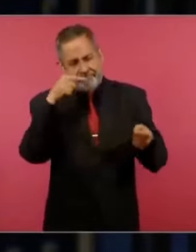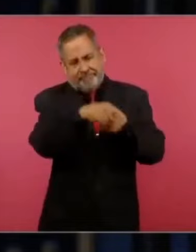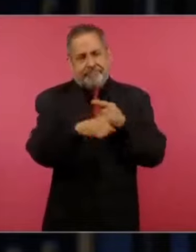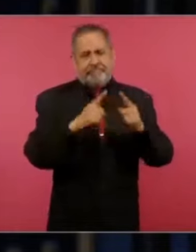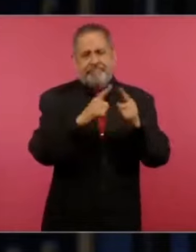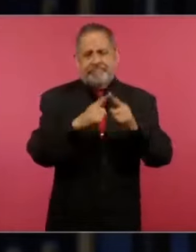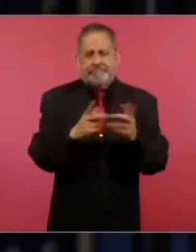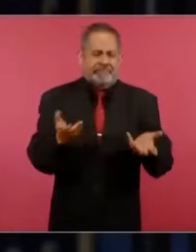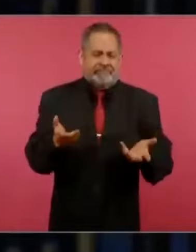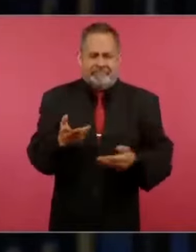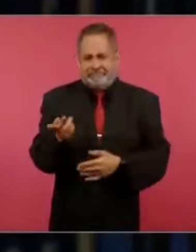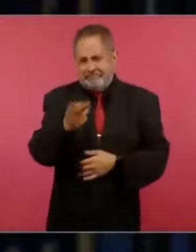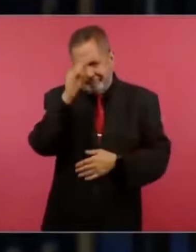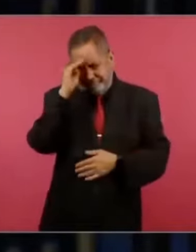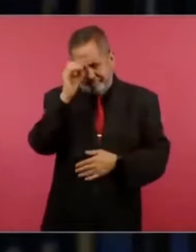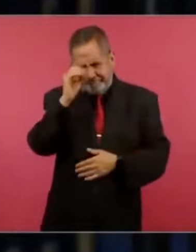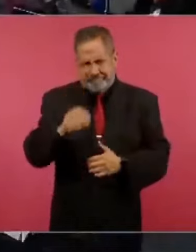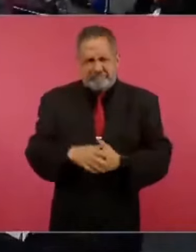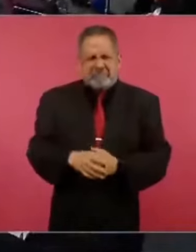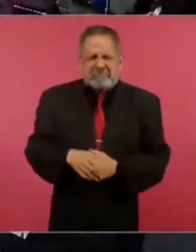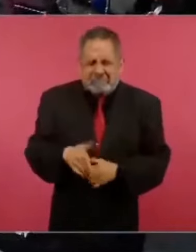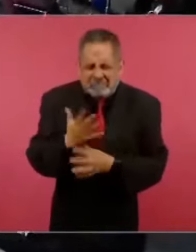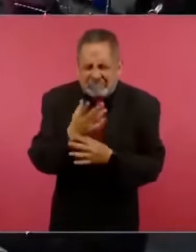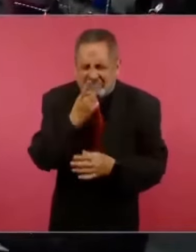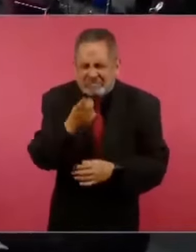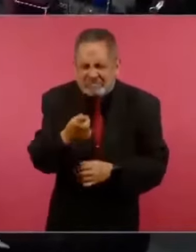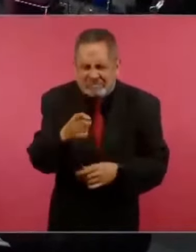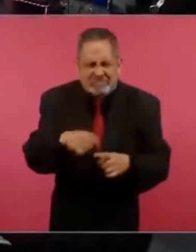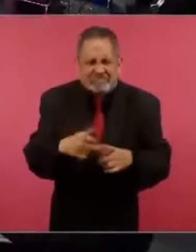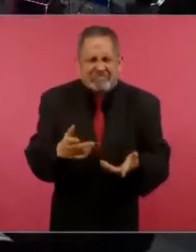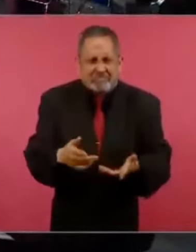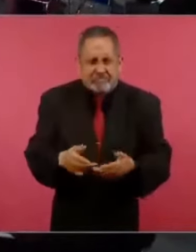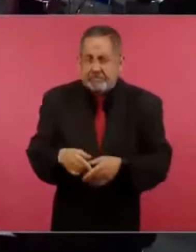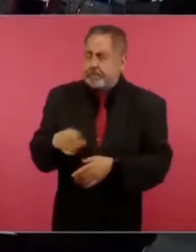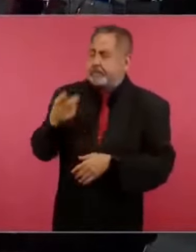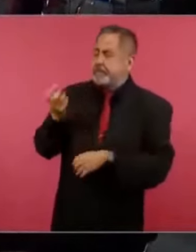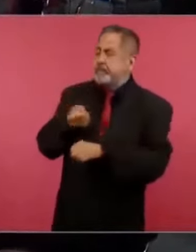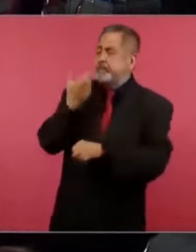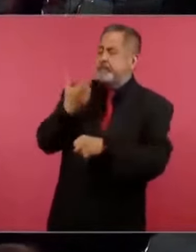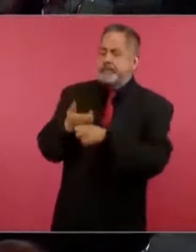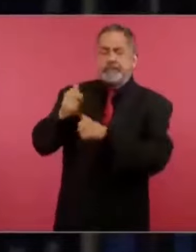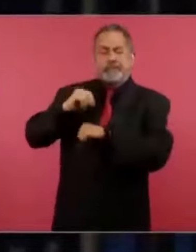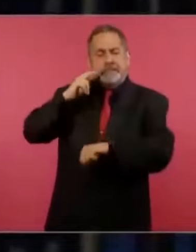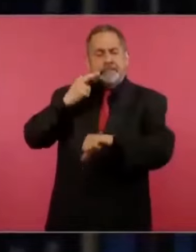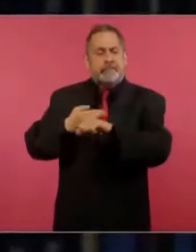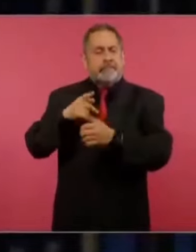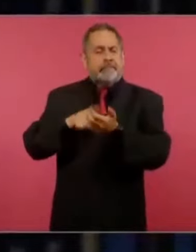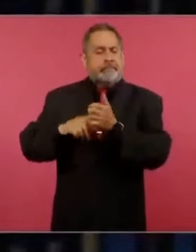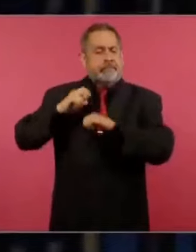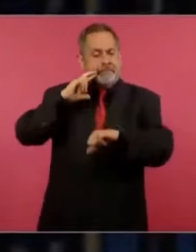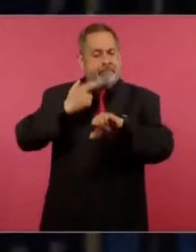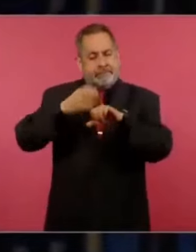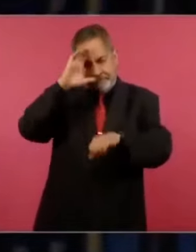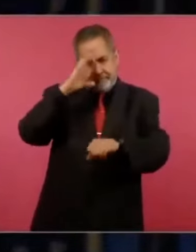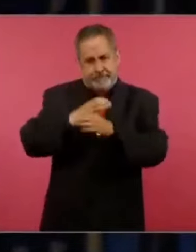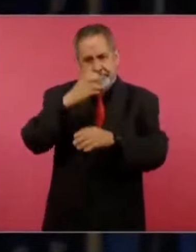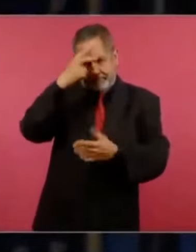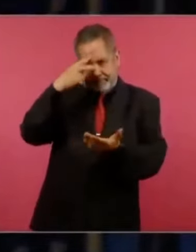opina usted al respecto? ¿Quién fue? El secretario del Episcopado Mexicano,